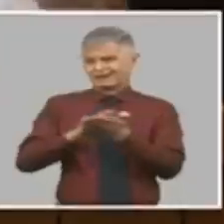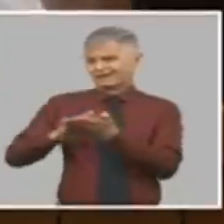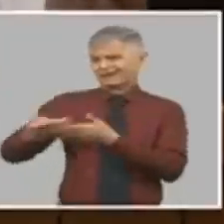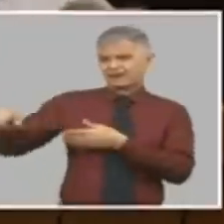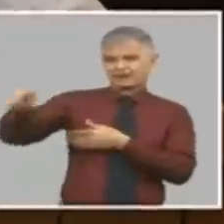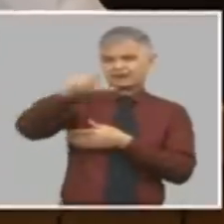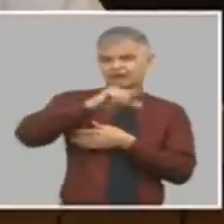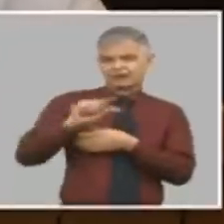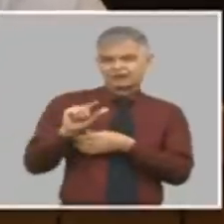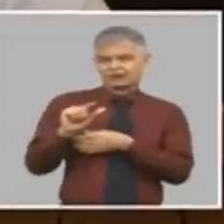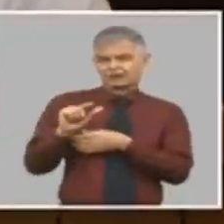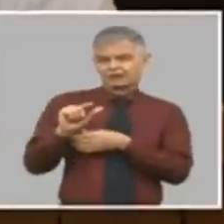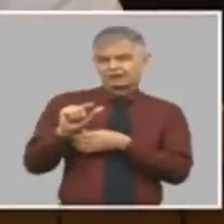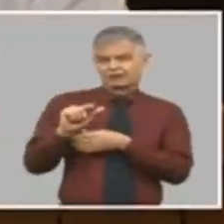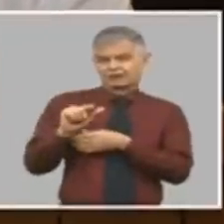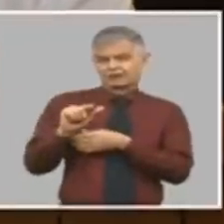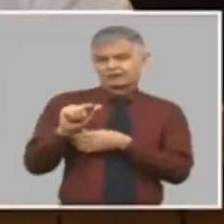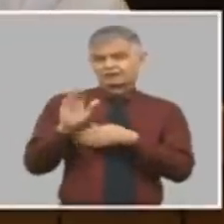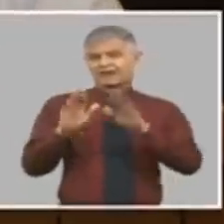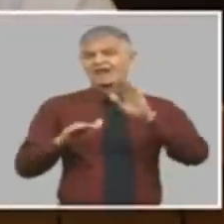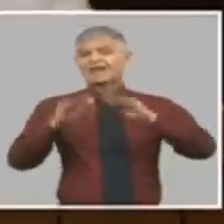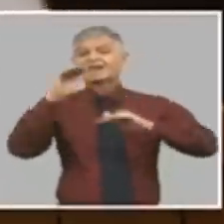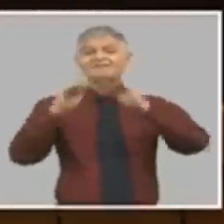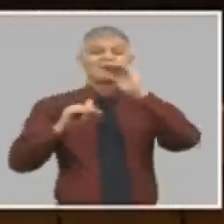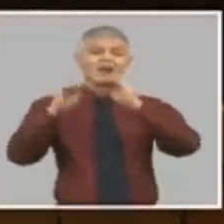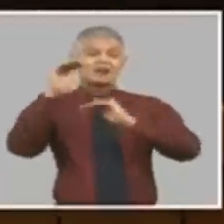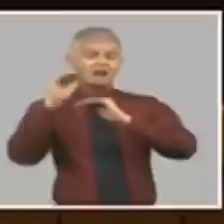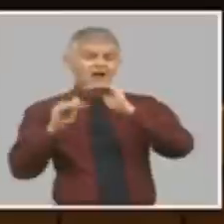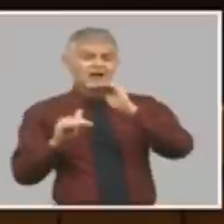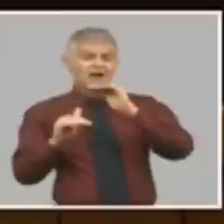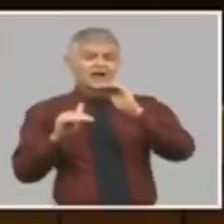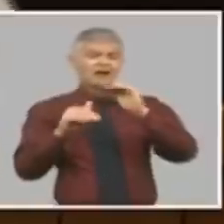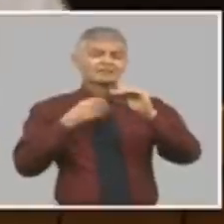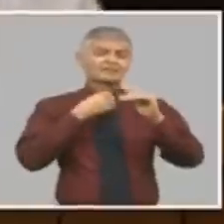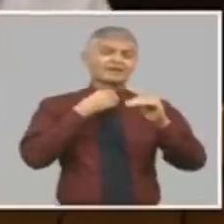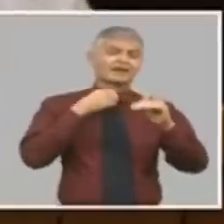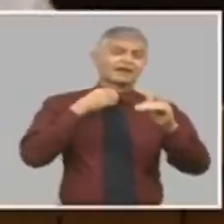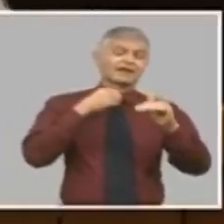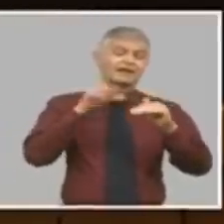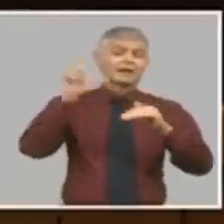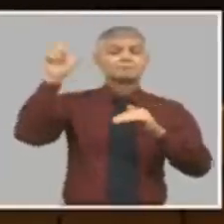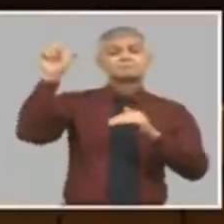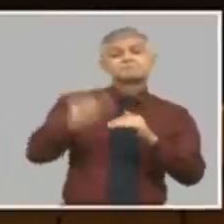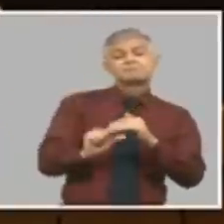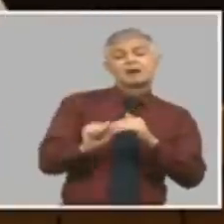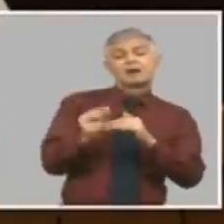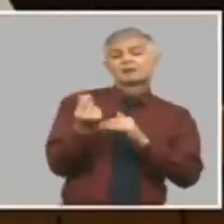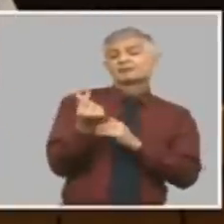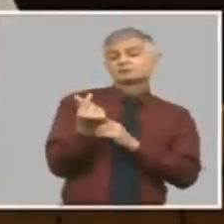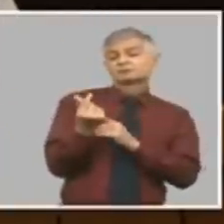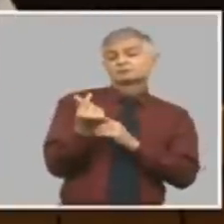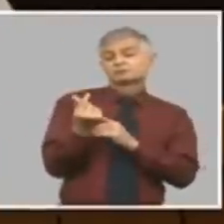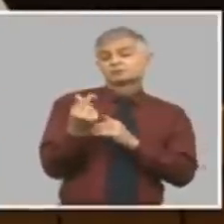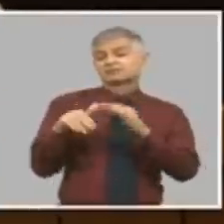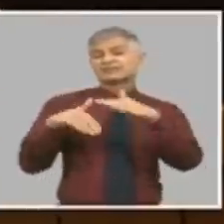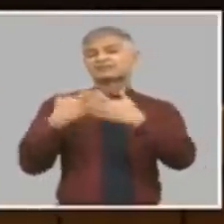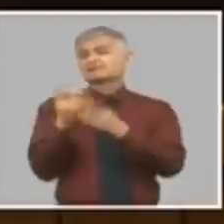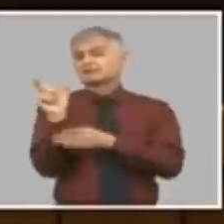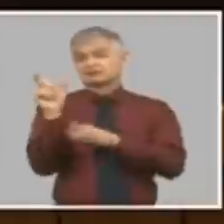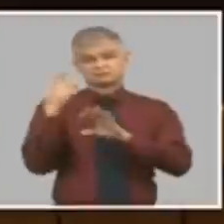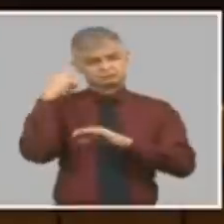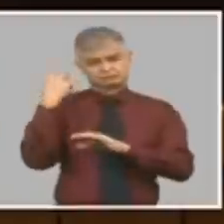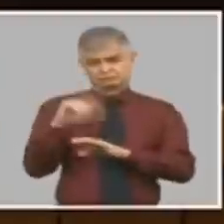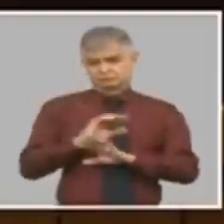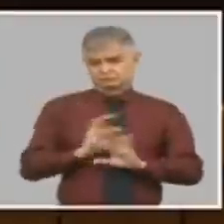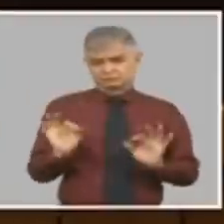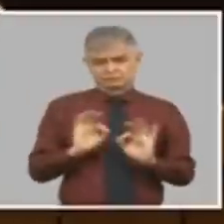público ni el nivel de devaluación ni el día en que se va a hacer la devaluación por tanto ni el tipo de cambio ni el día